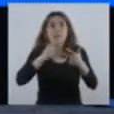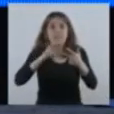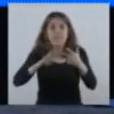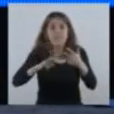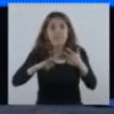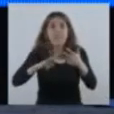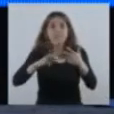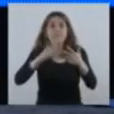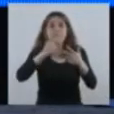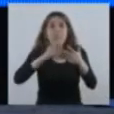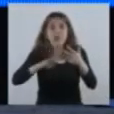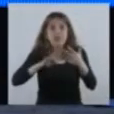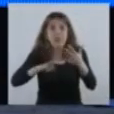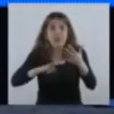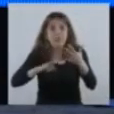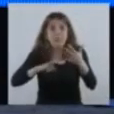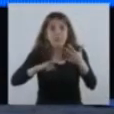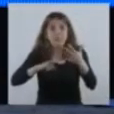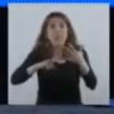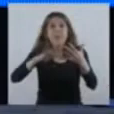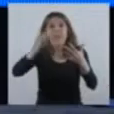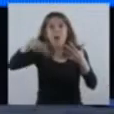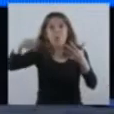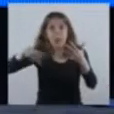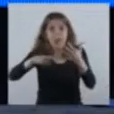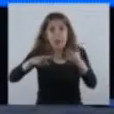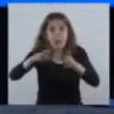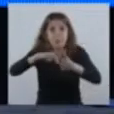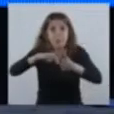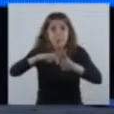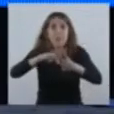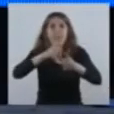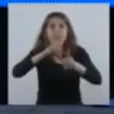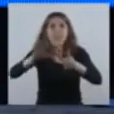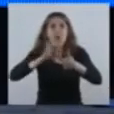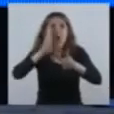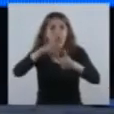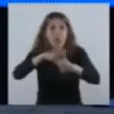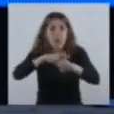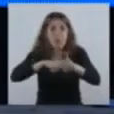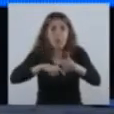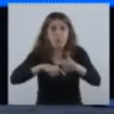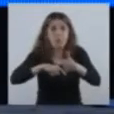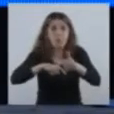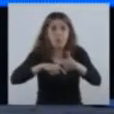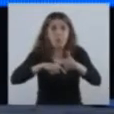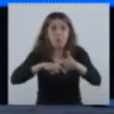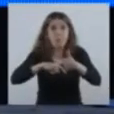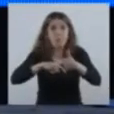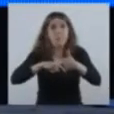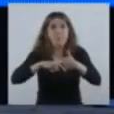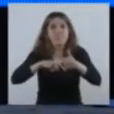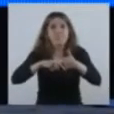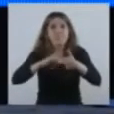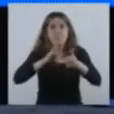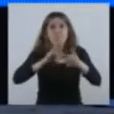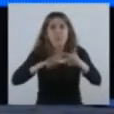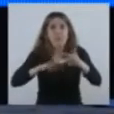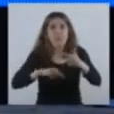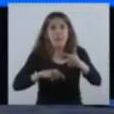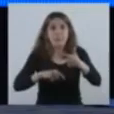de Mendoza, de Neuquén, de Río Negro y de Tucumán.